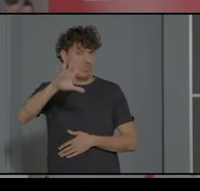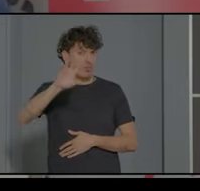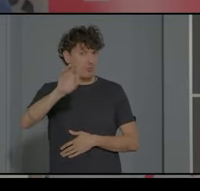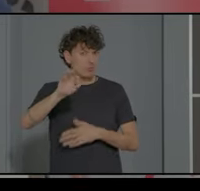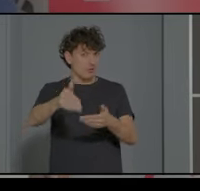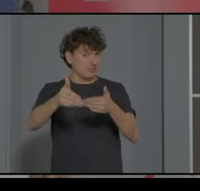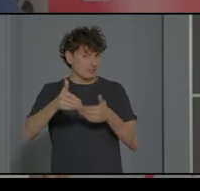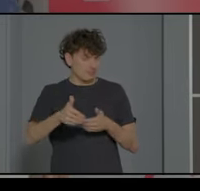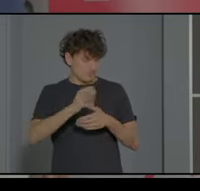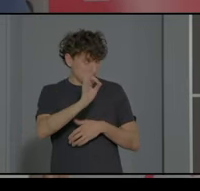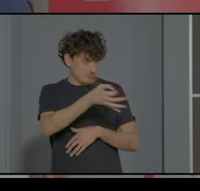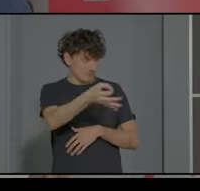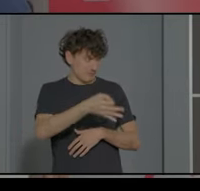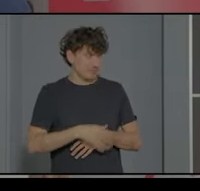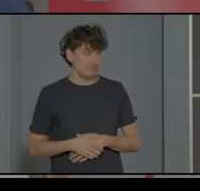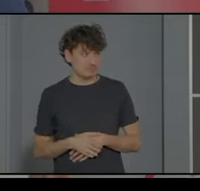menos. Perfecto.